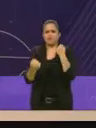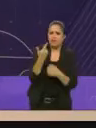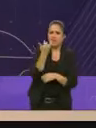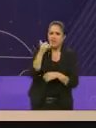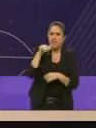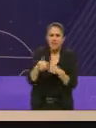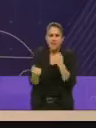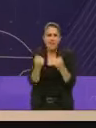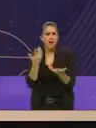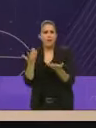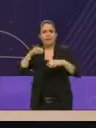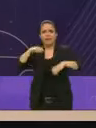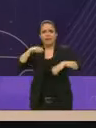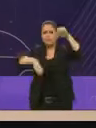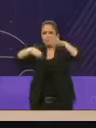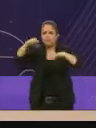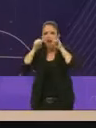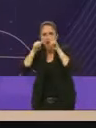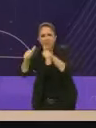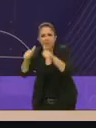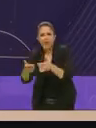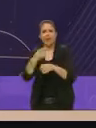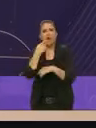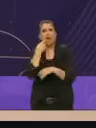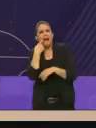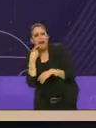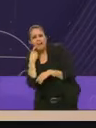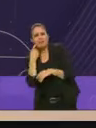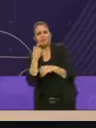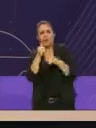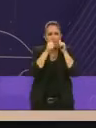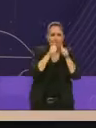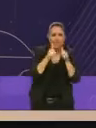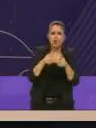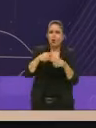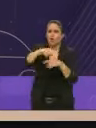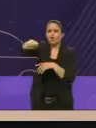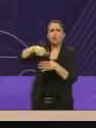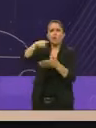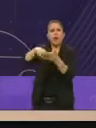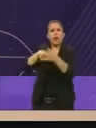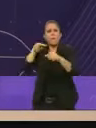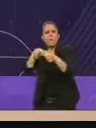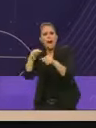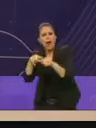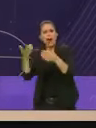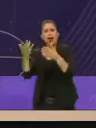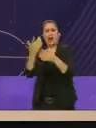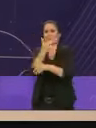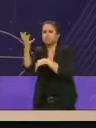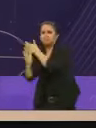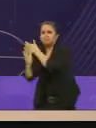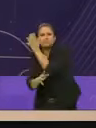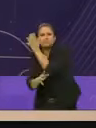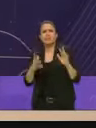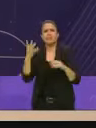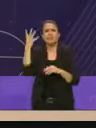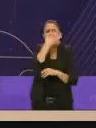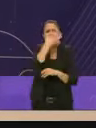para adultos mayores, atención a adicciones, áreas verdes, proyectos medioambientales, casas para prevenir